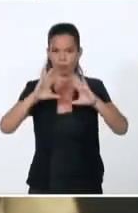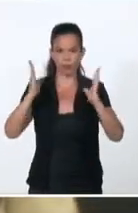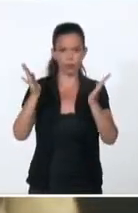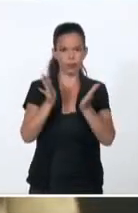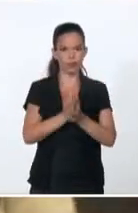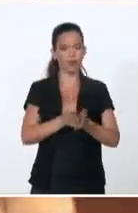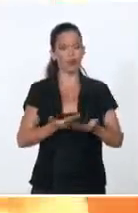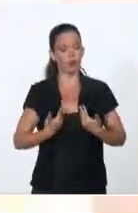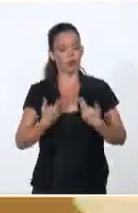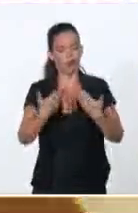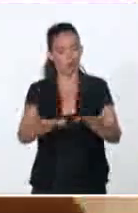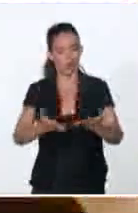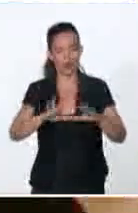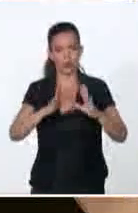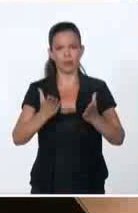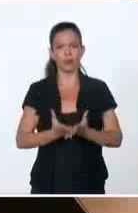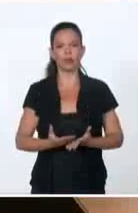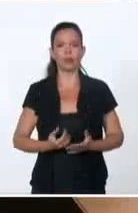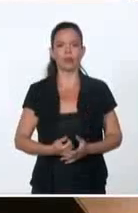himno nacional de todos los cubanos.